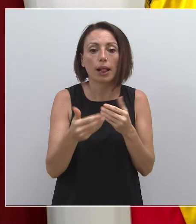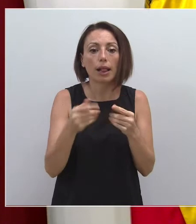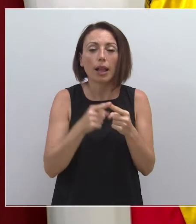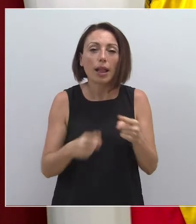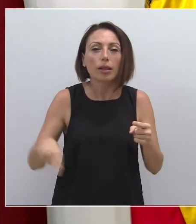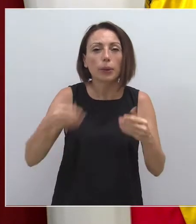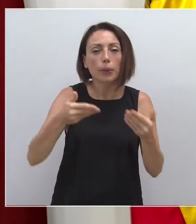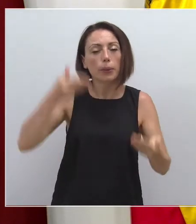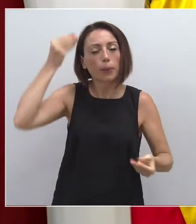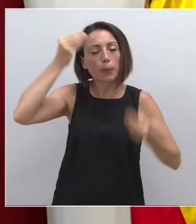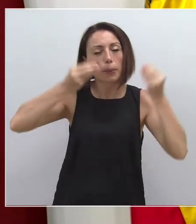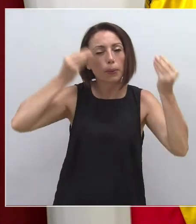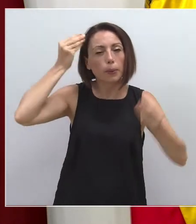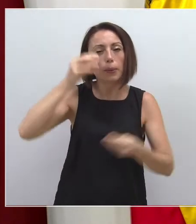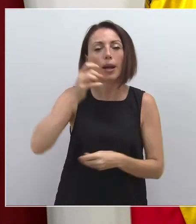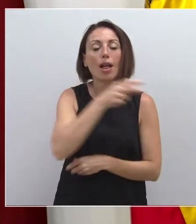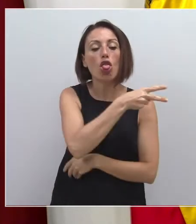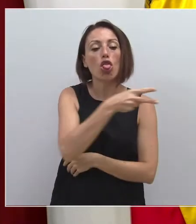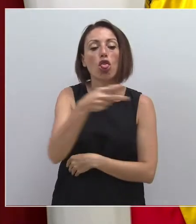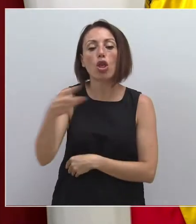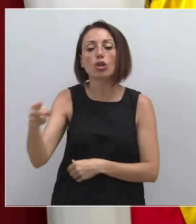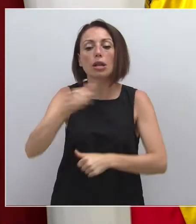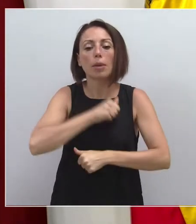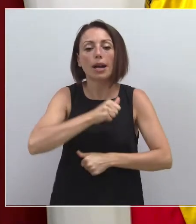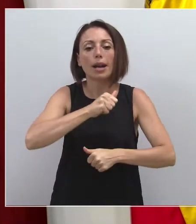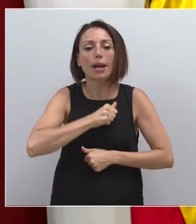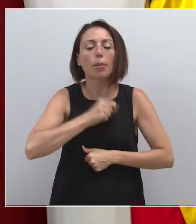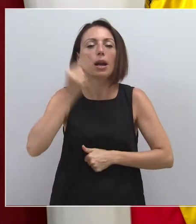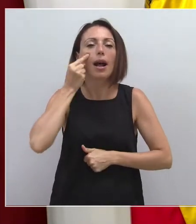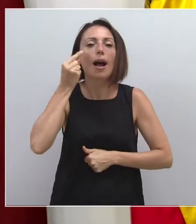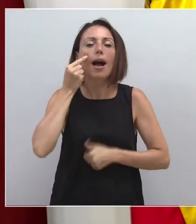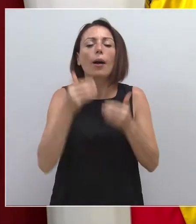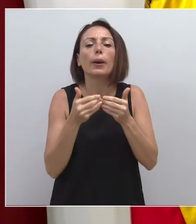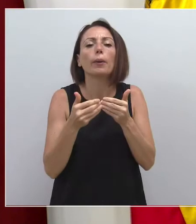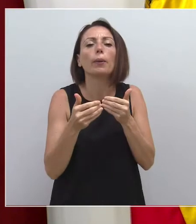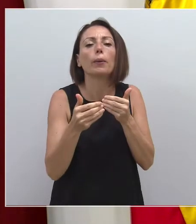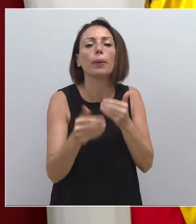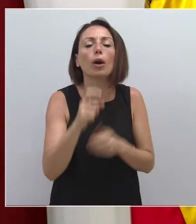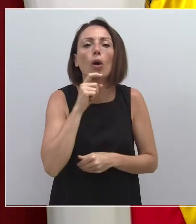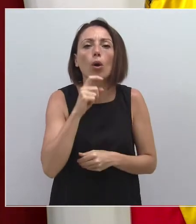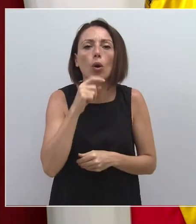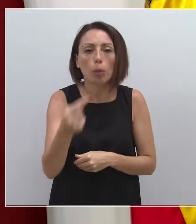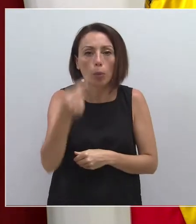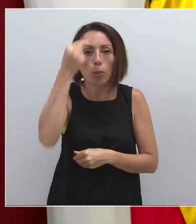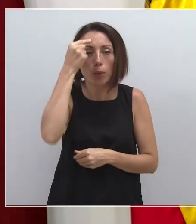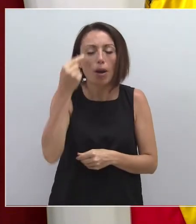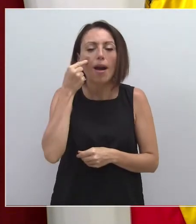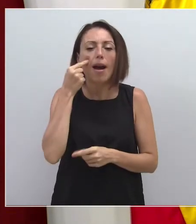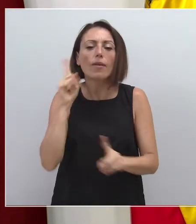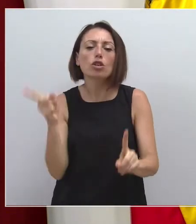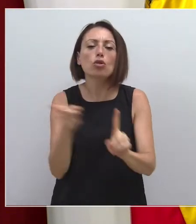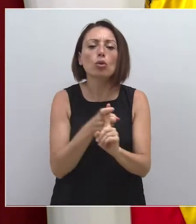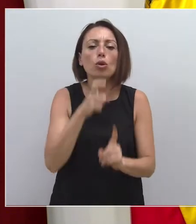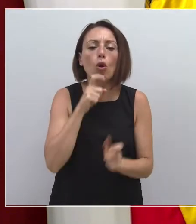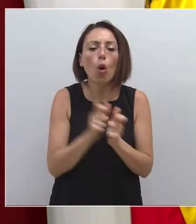valoración siempre tiene que ser de 14 días para establecer esa tendencia y tenerlo en cuenta a la hora del abordaje de los diferentes